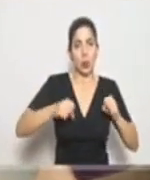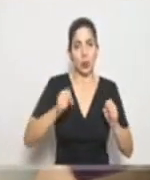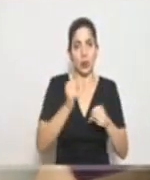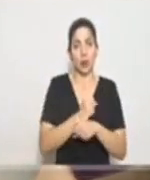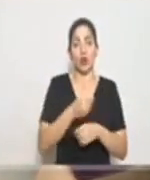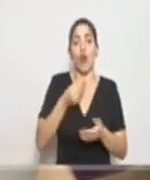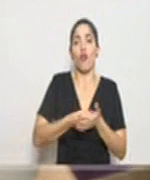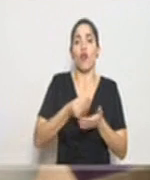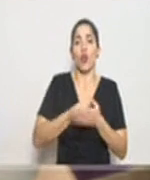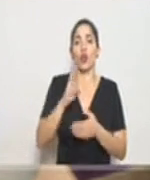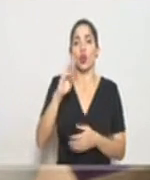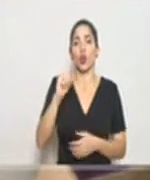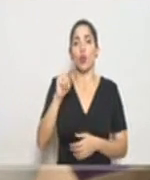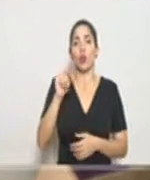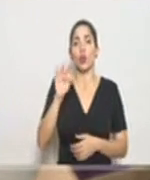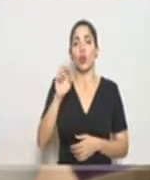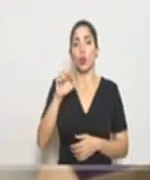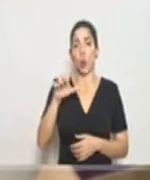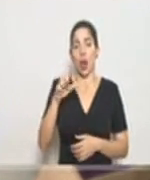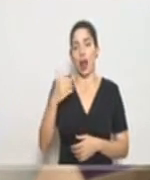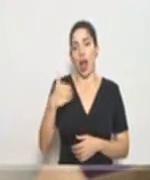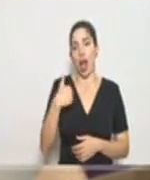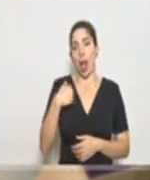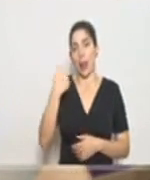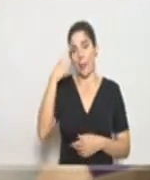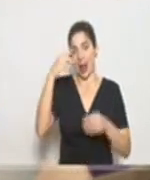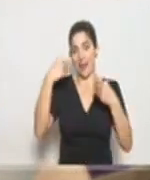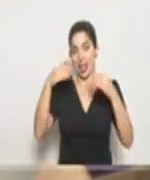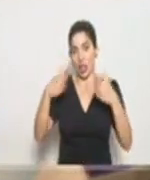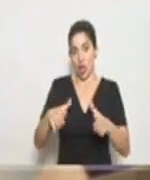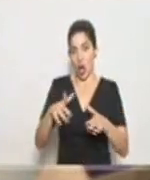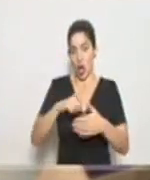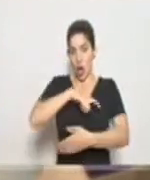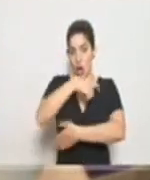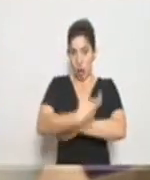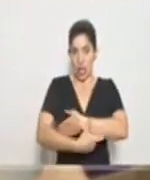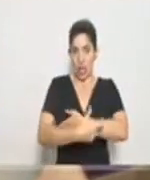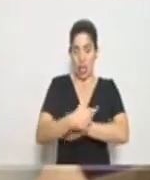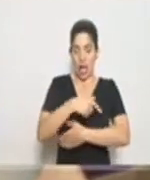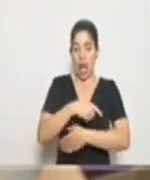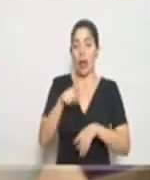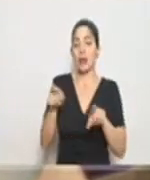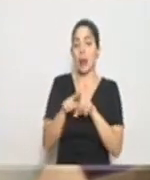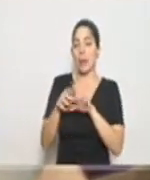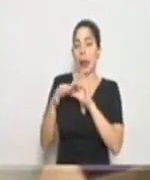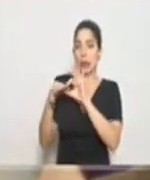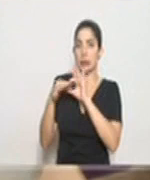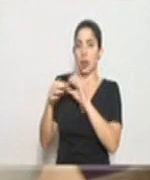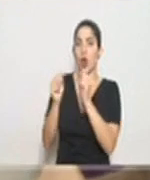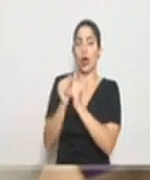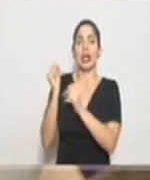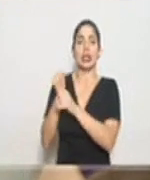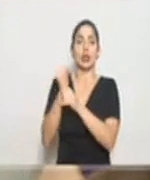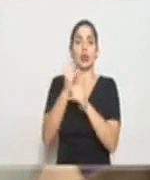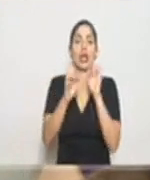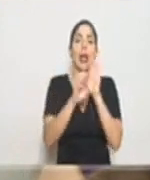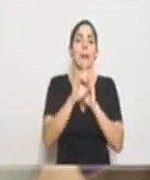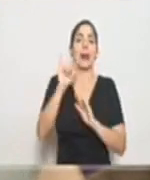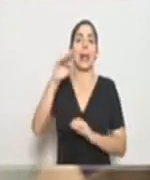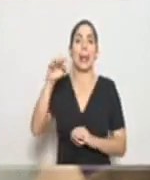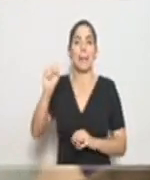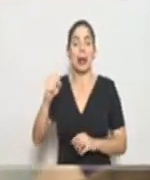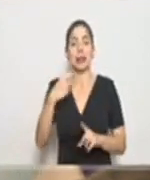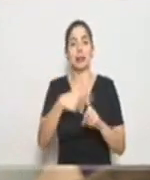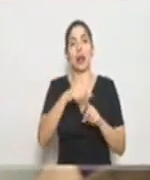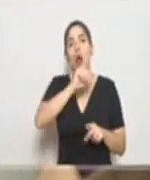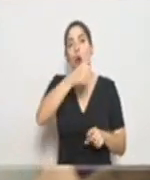del fondo mutual que se tiene para los vendedores de lotería así como alianzas con instituciones como el IMAS y